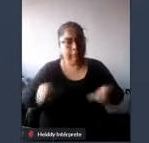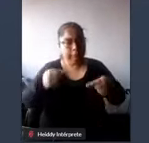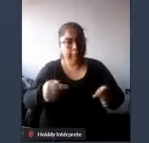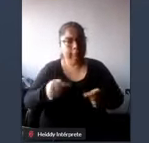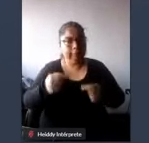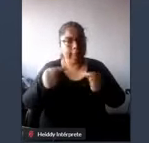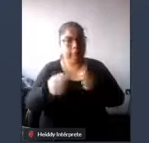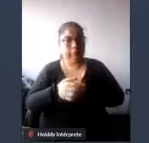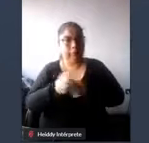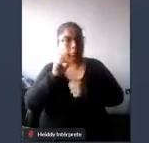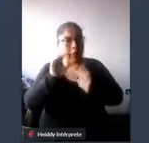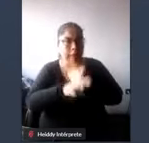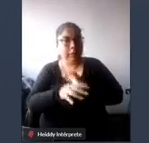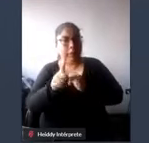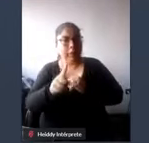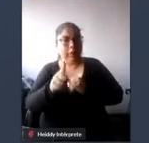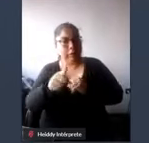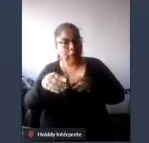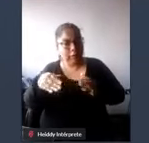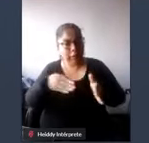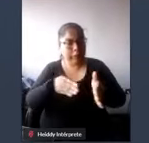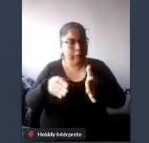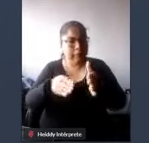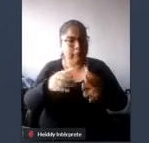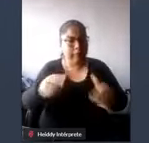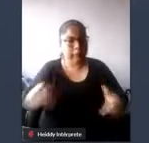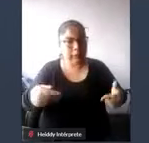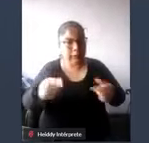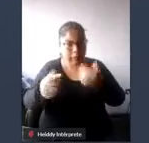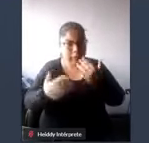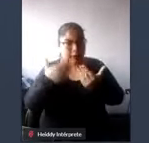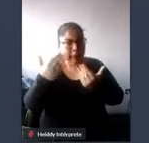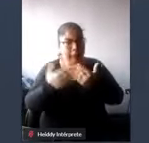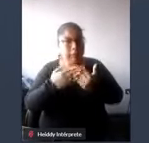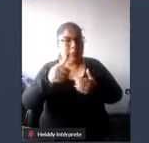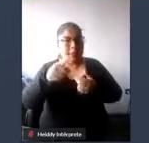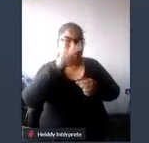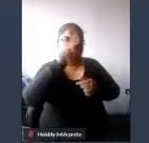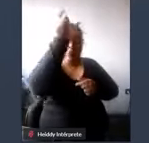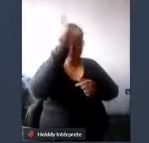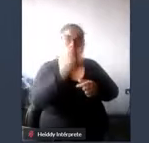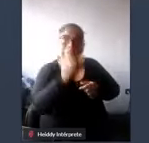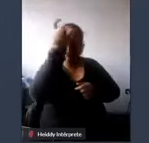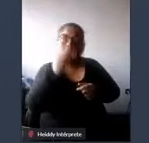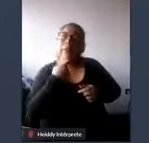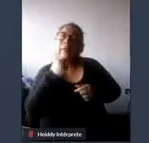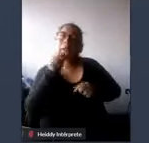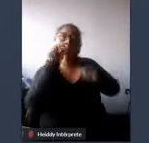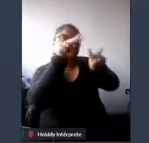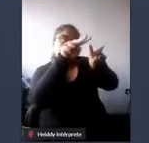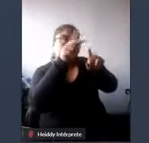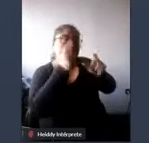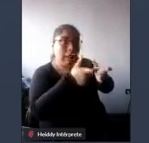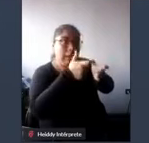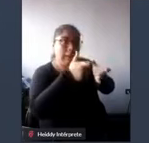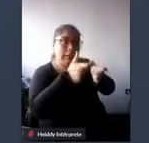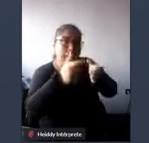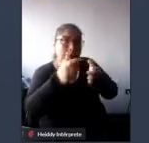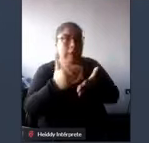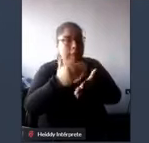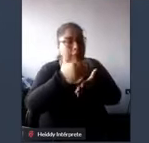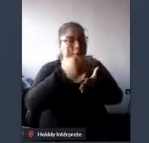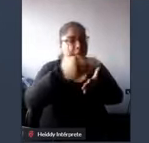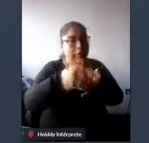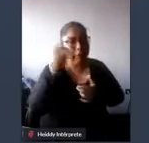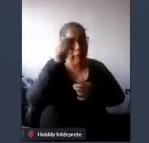tiene que haber un mobiliario urbano accesible señalizaciones que le sirvan de guía fácil o de hacer uso